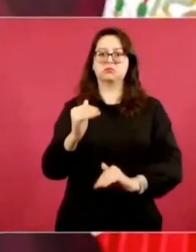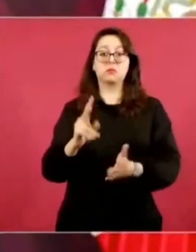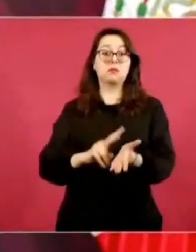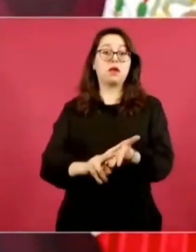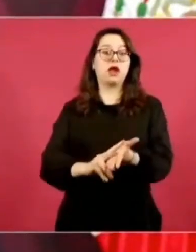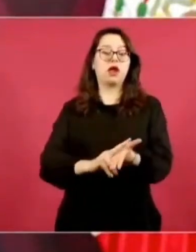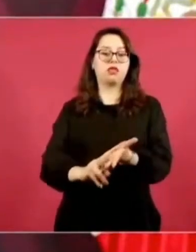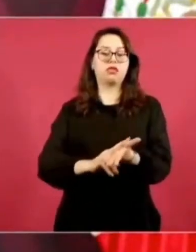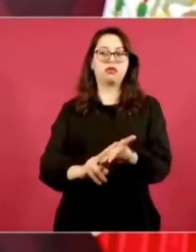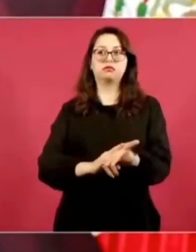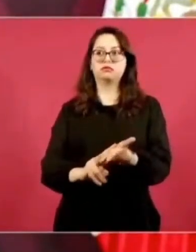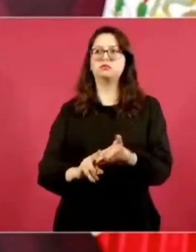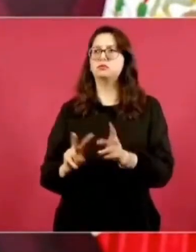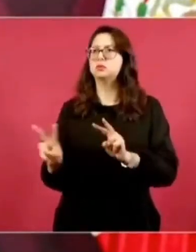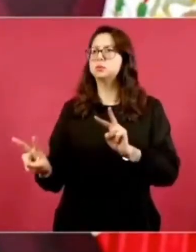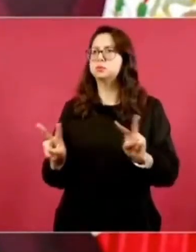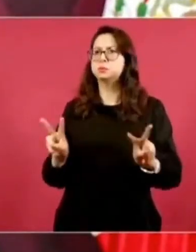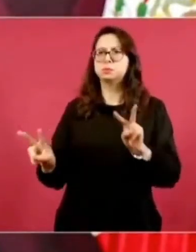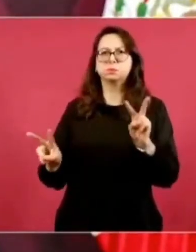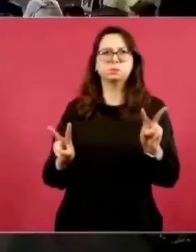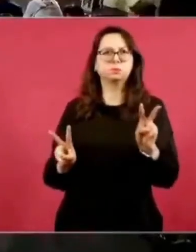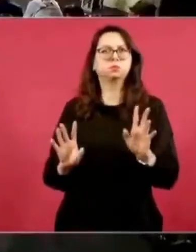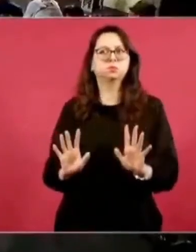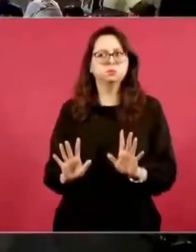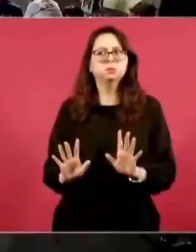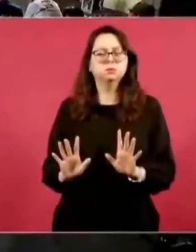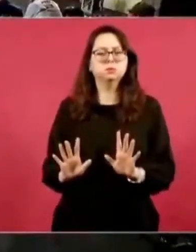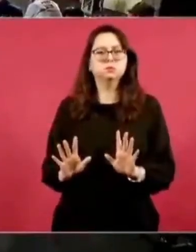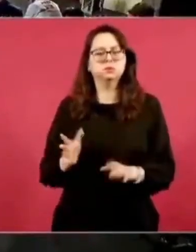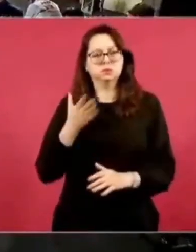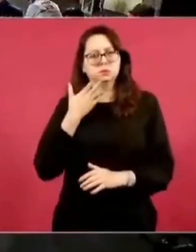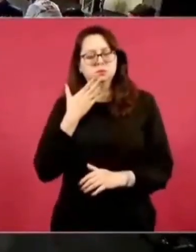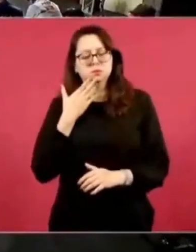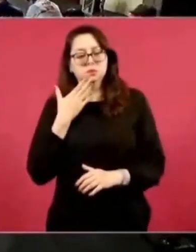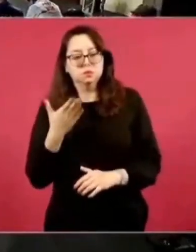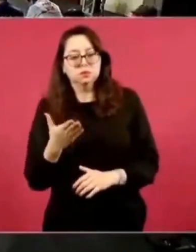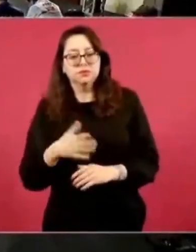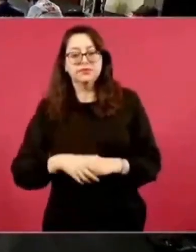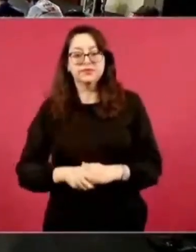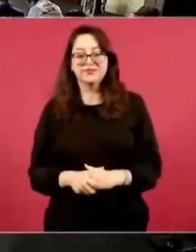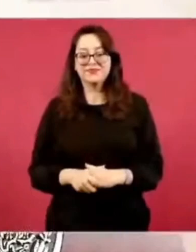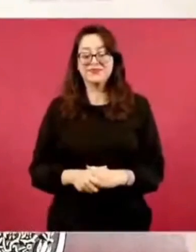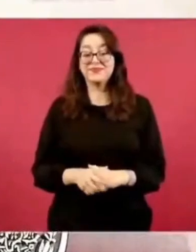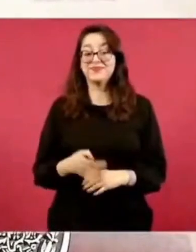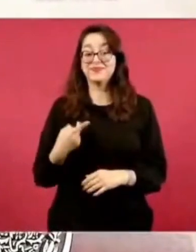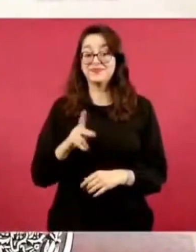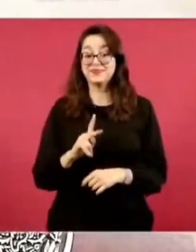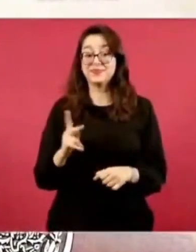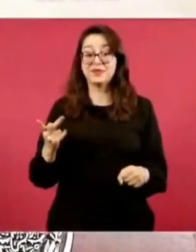Y constantemente, bueno, el día que sacaron esto